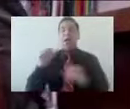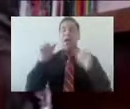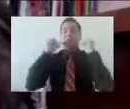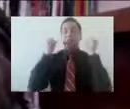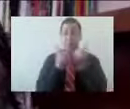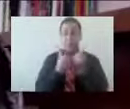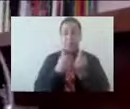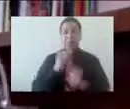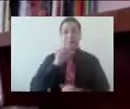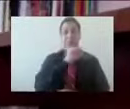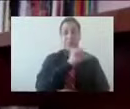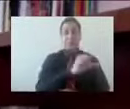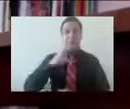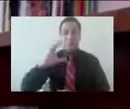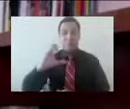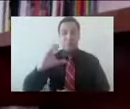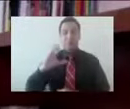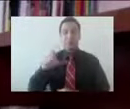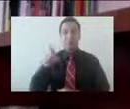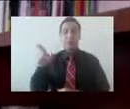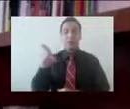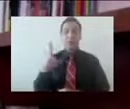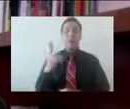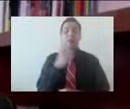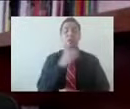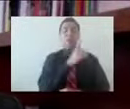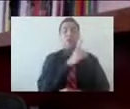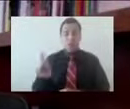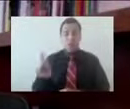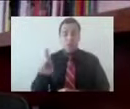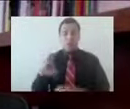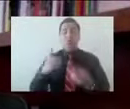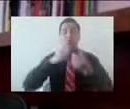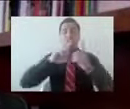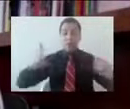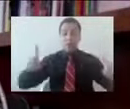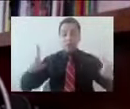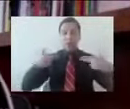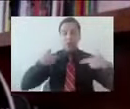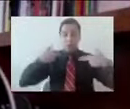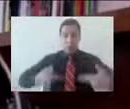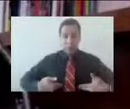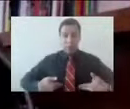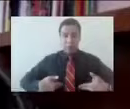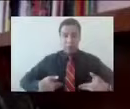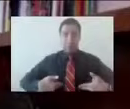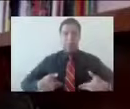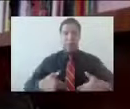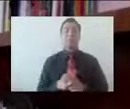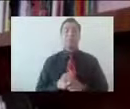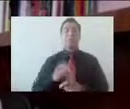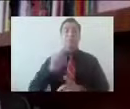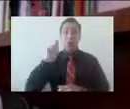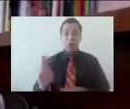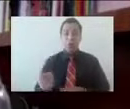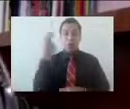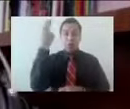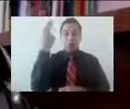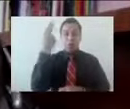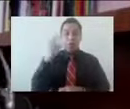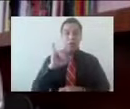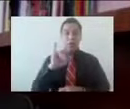doctorado es en desarrollo humano por la Universidad IEXPRO y desde hace 10 años desempeña